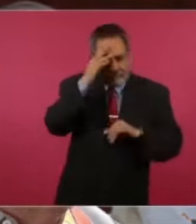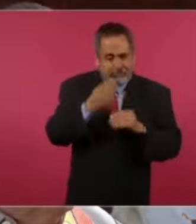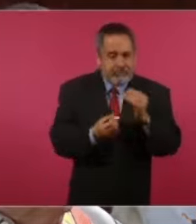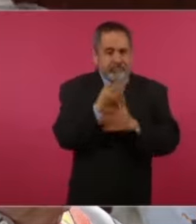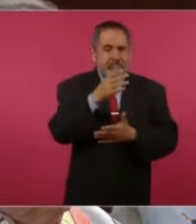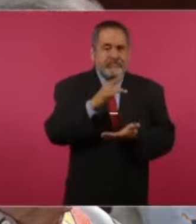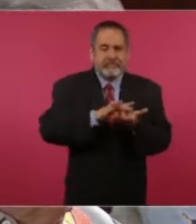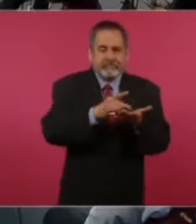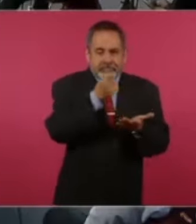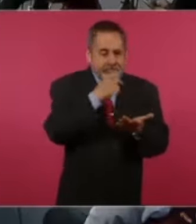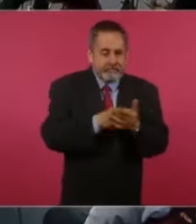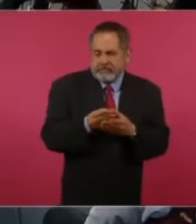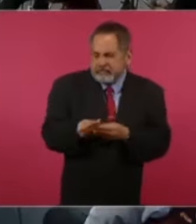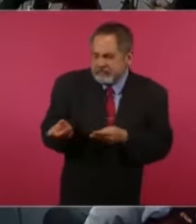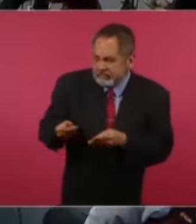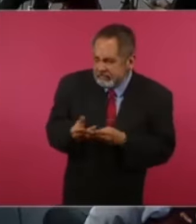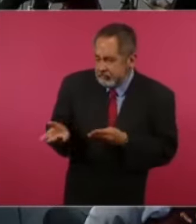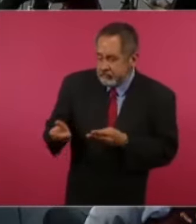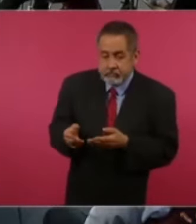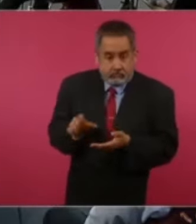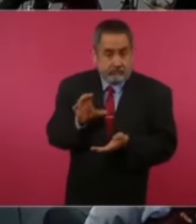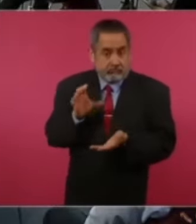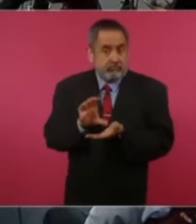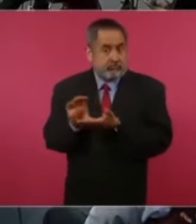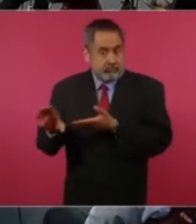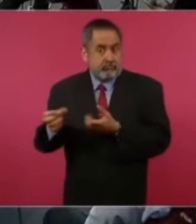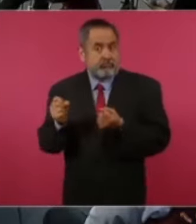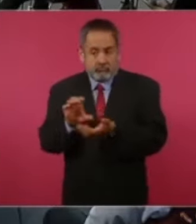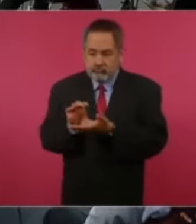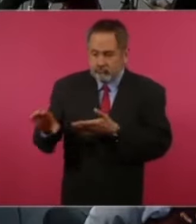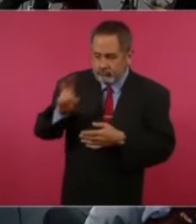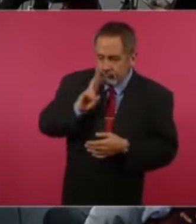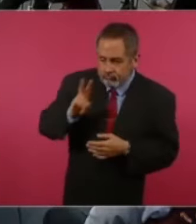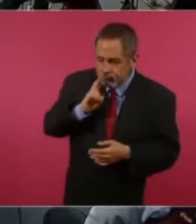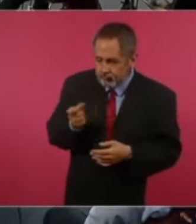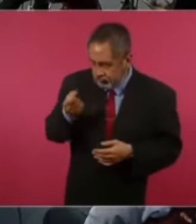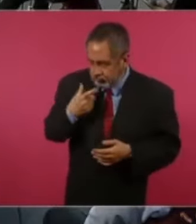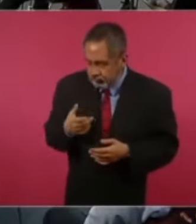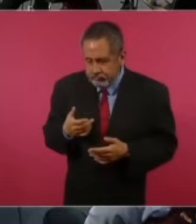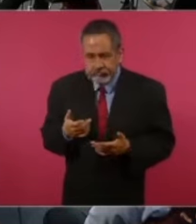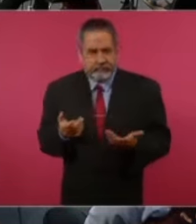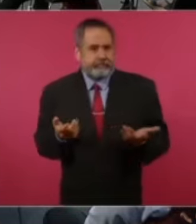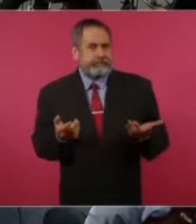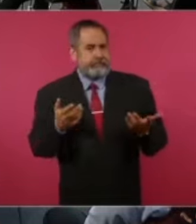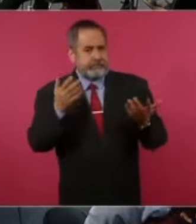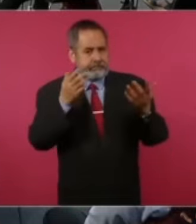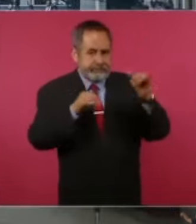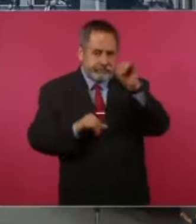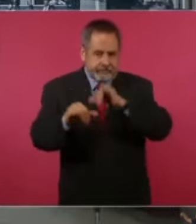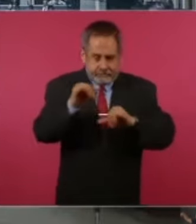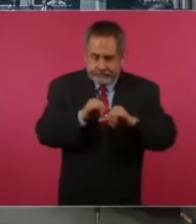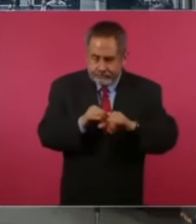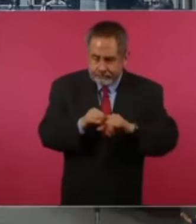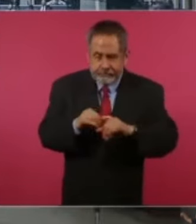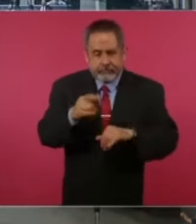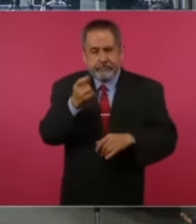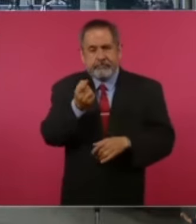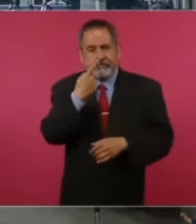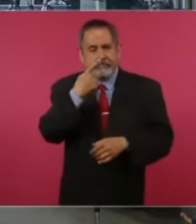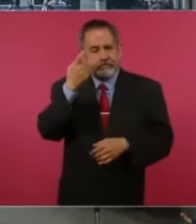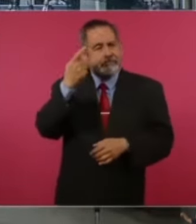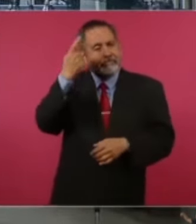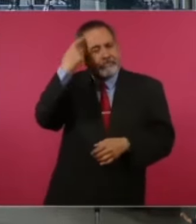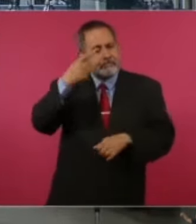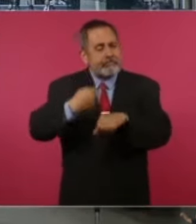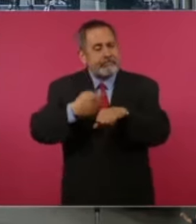medicamentos. Las cantidades de dinero que ofrecen son muy fuertes. Pero pues son estudios de laboratorio para esquizofrenia,